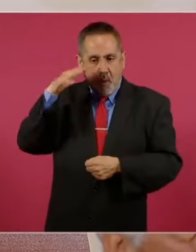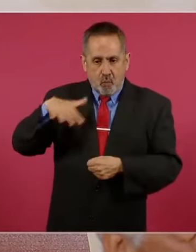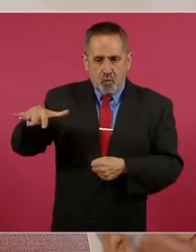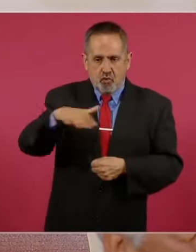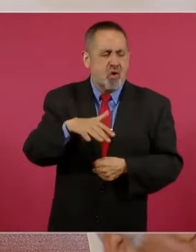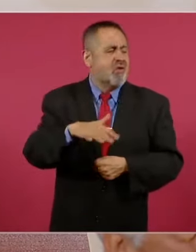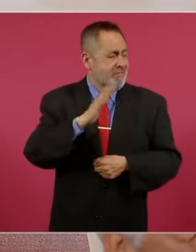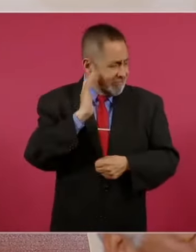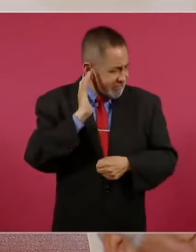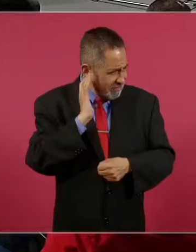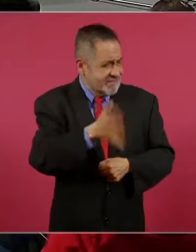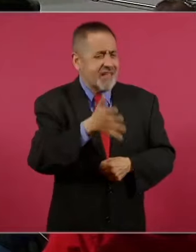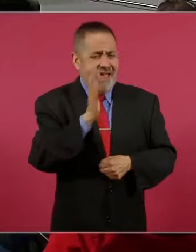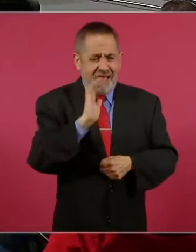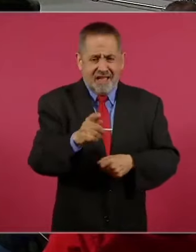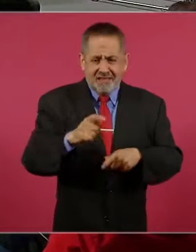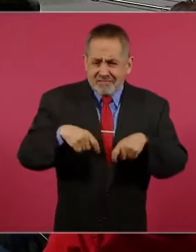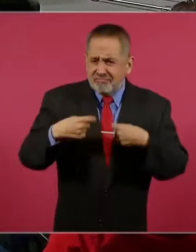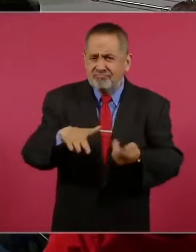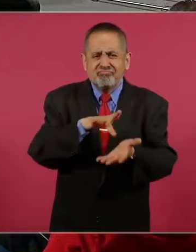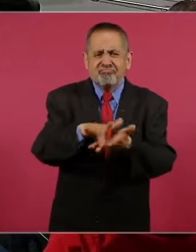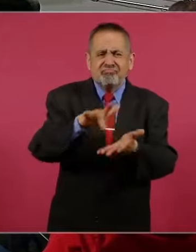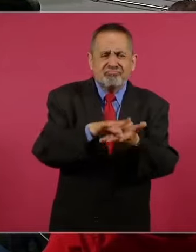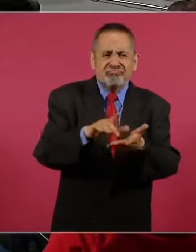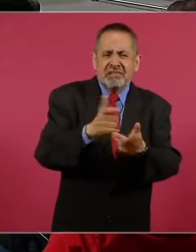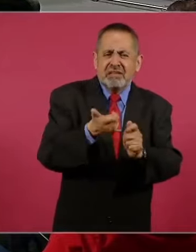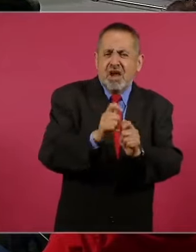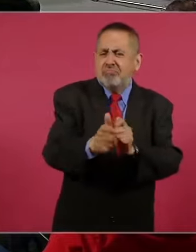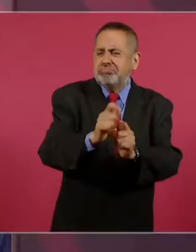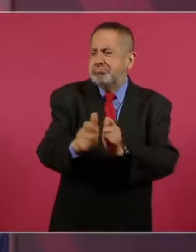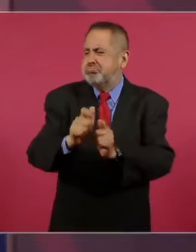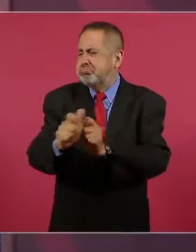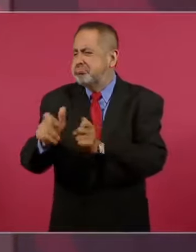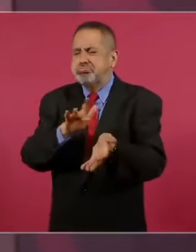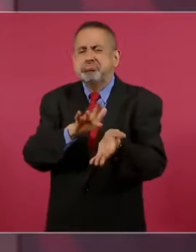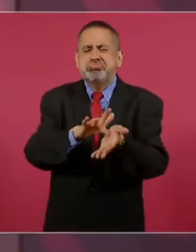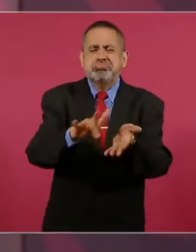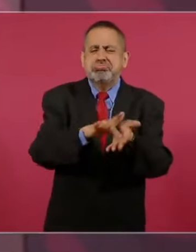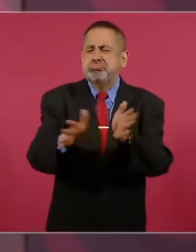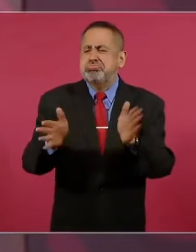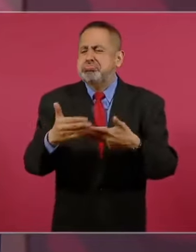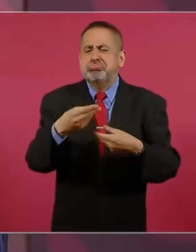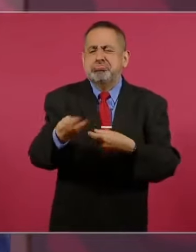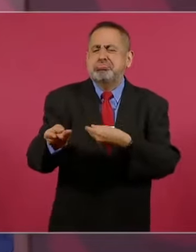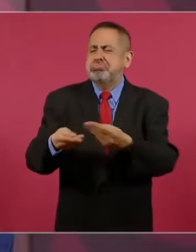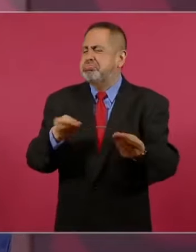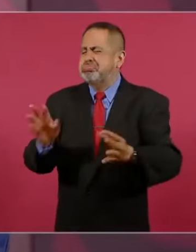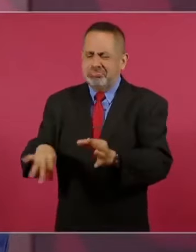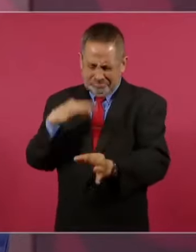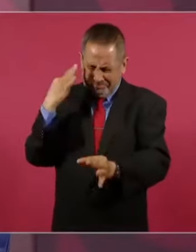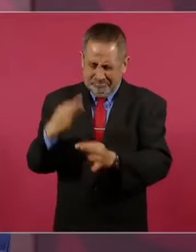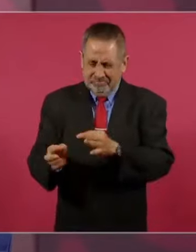entregado todos los apoyos, contrarios a lo que tú dices,